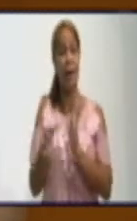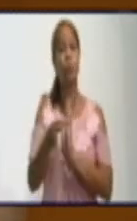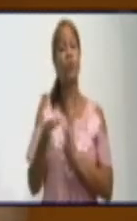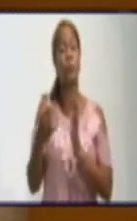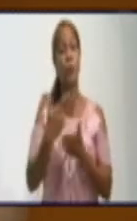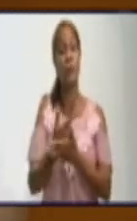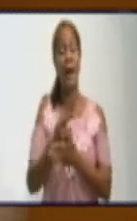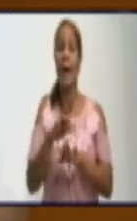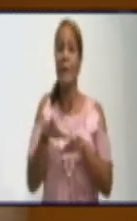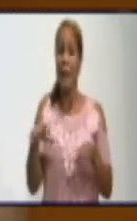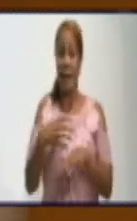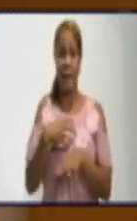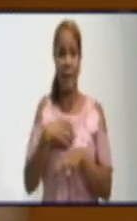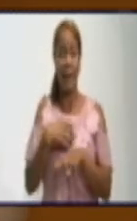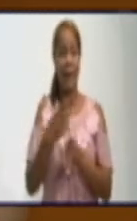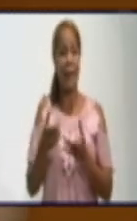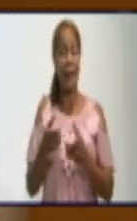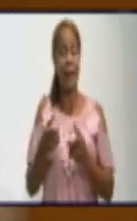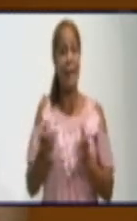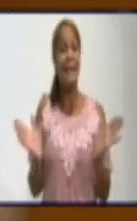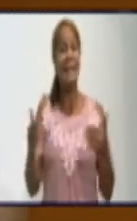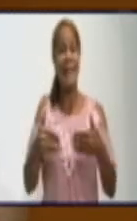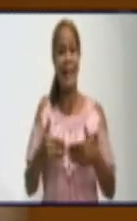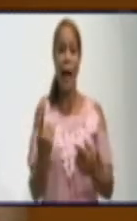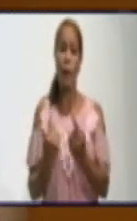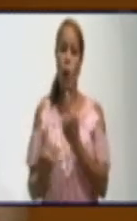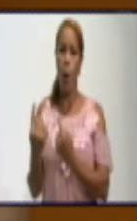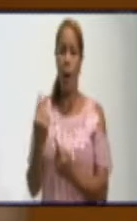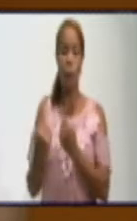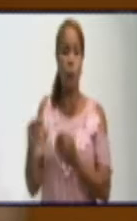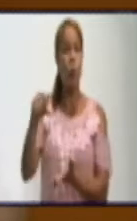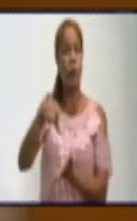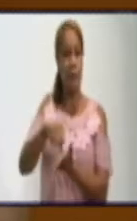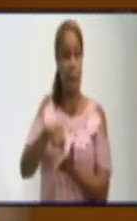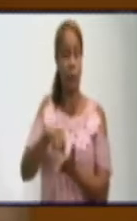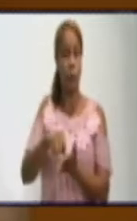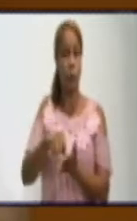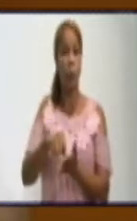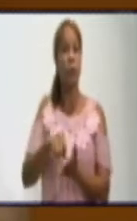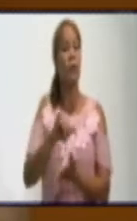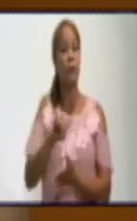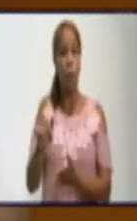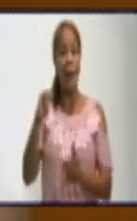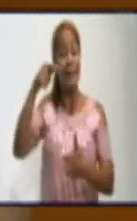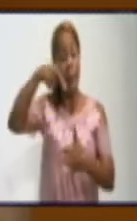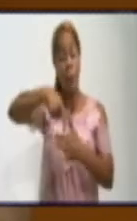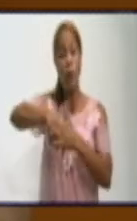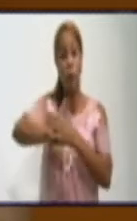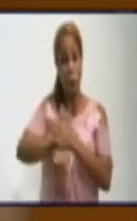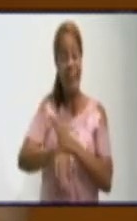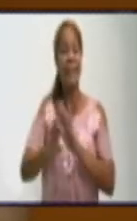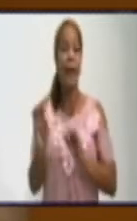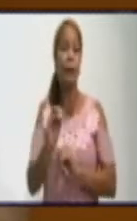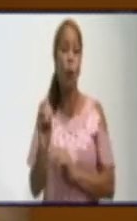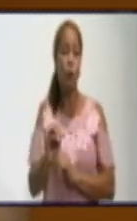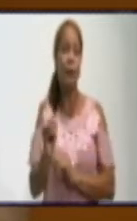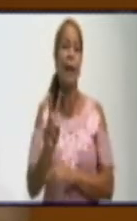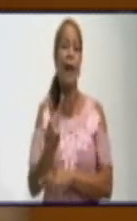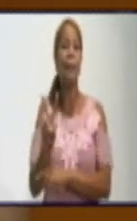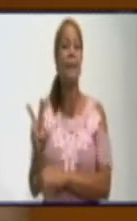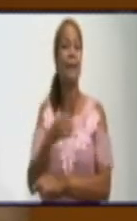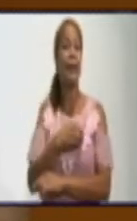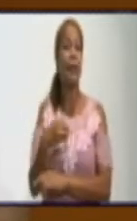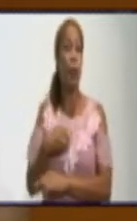cuarentenas modificadas ahí en el municipio, la restricción de la movilidad. Se profundiza en la pesquisa activa con el